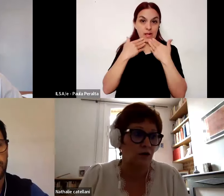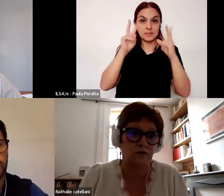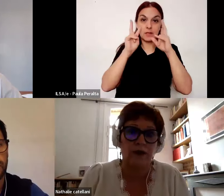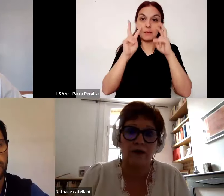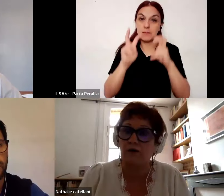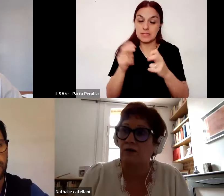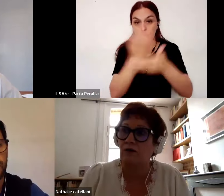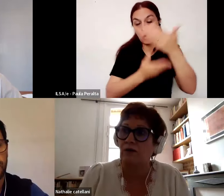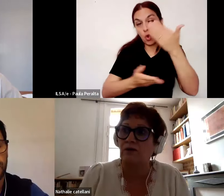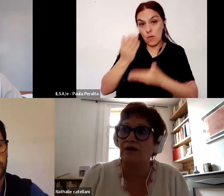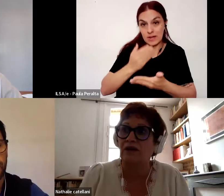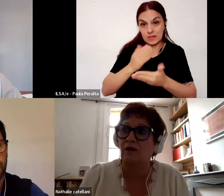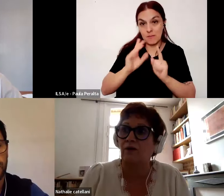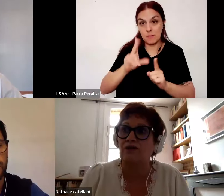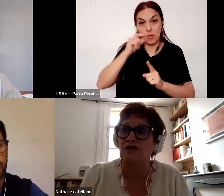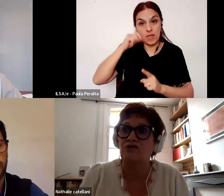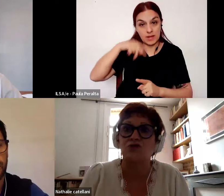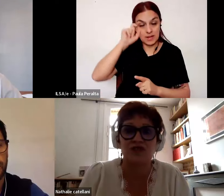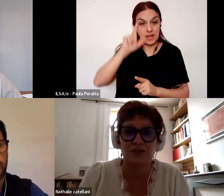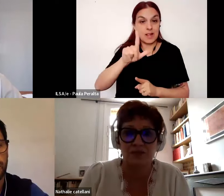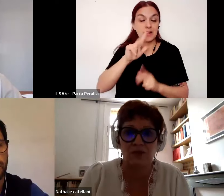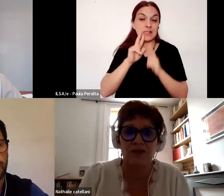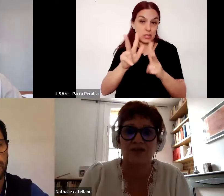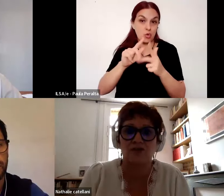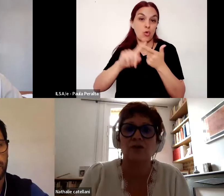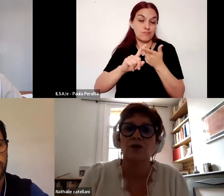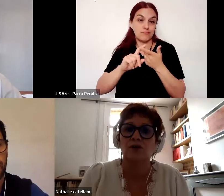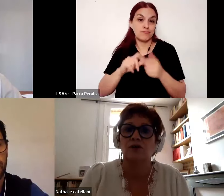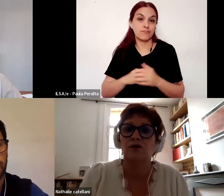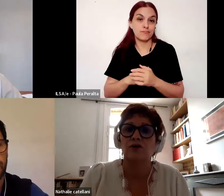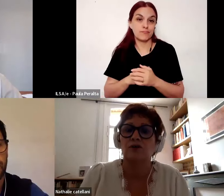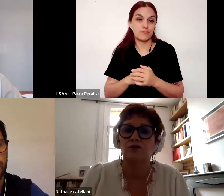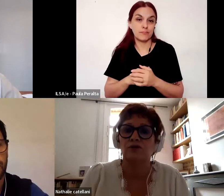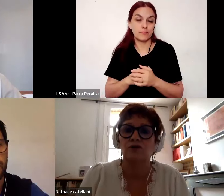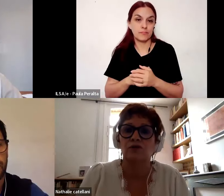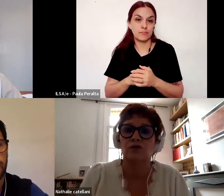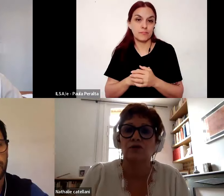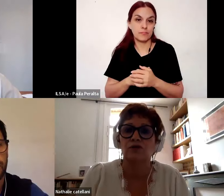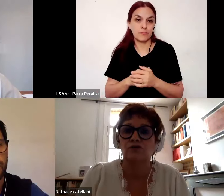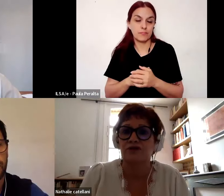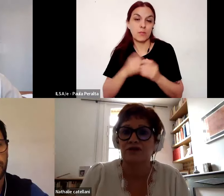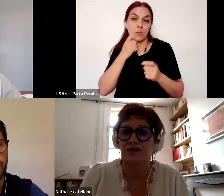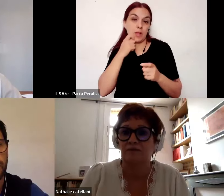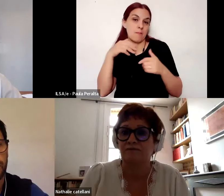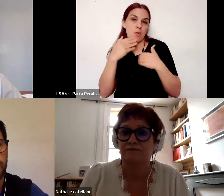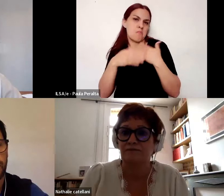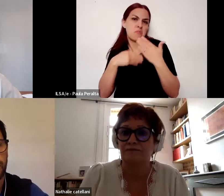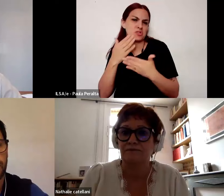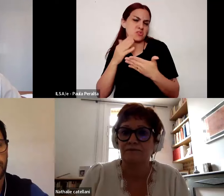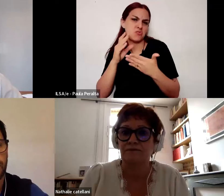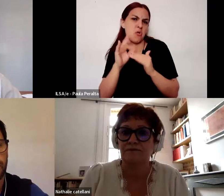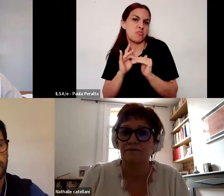colaborativas o como decía Daniel a través de ingresar en un proceso de diplomación